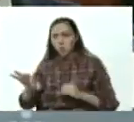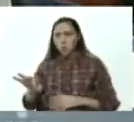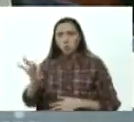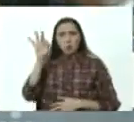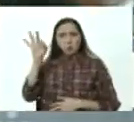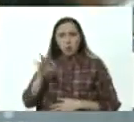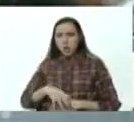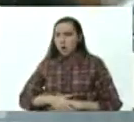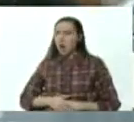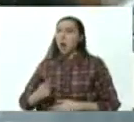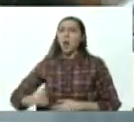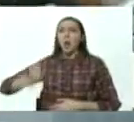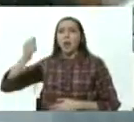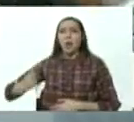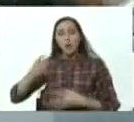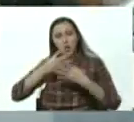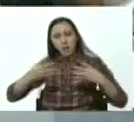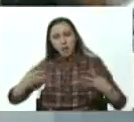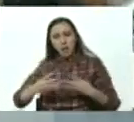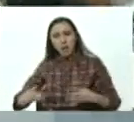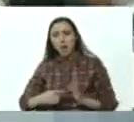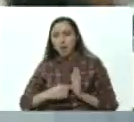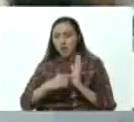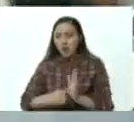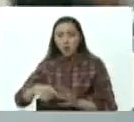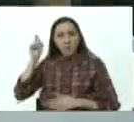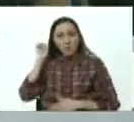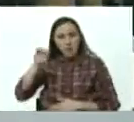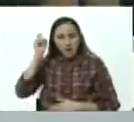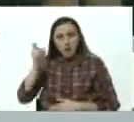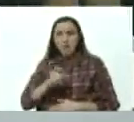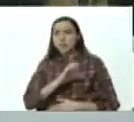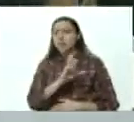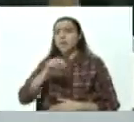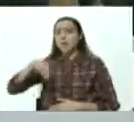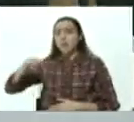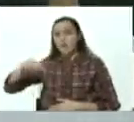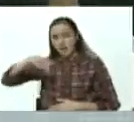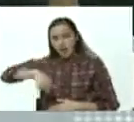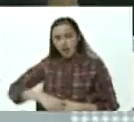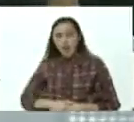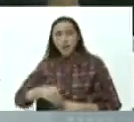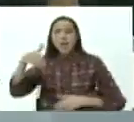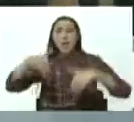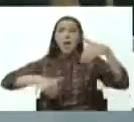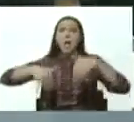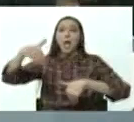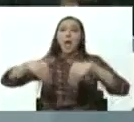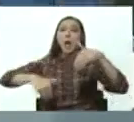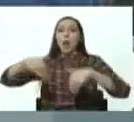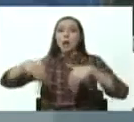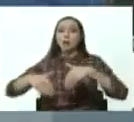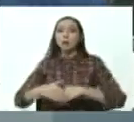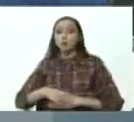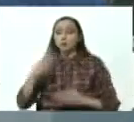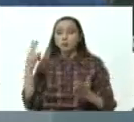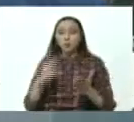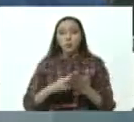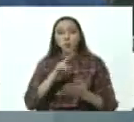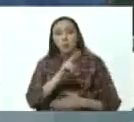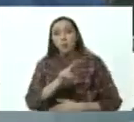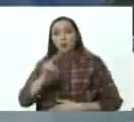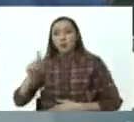como lema el Consejo Nacional Electoral en estas elecciones 2021